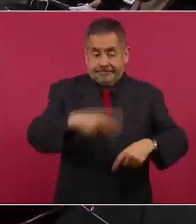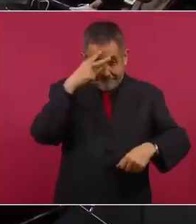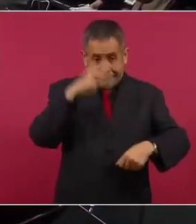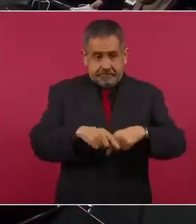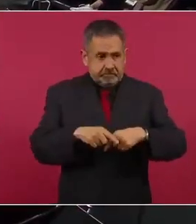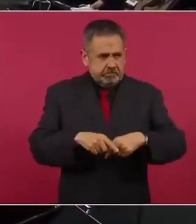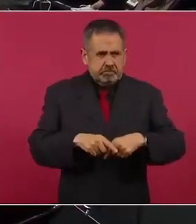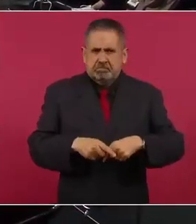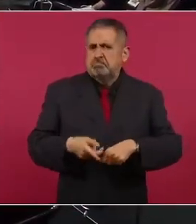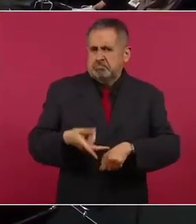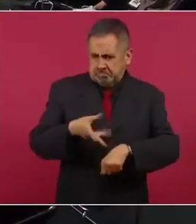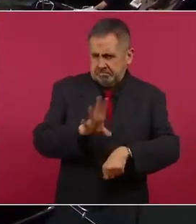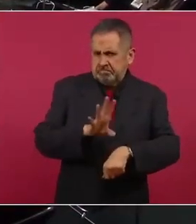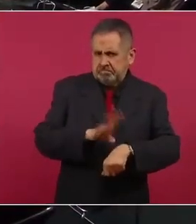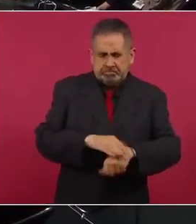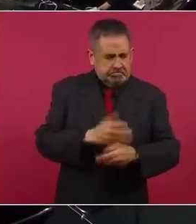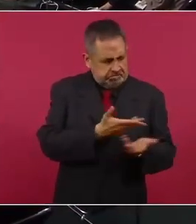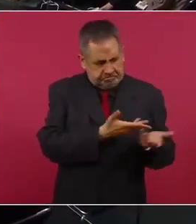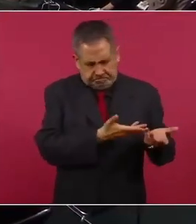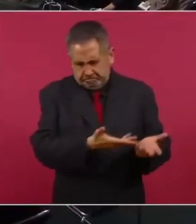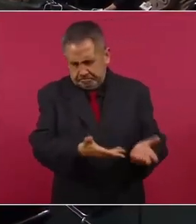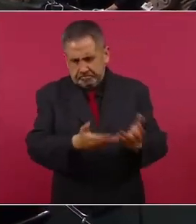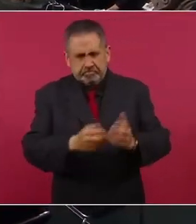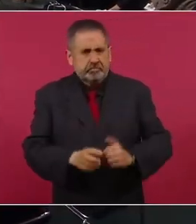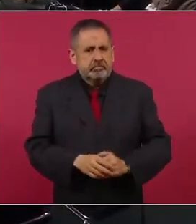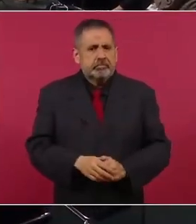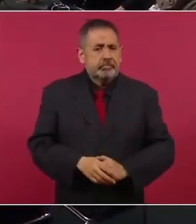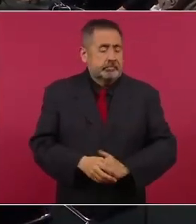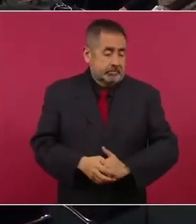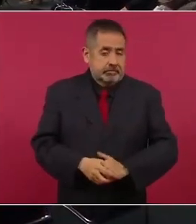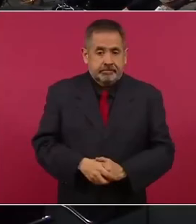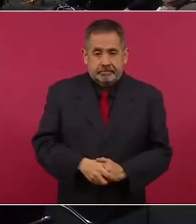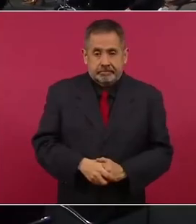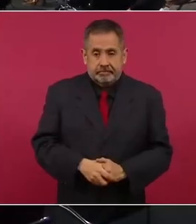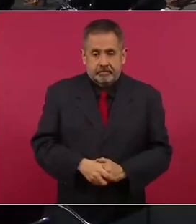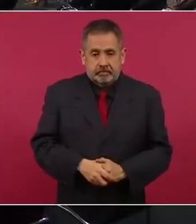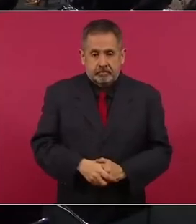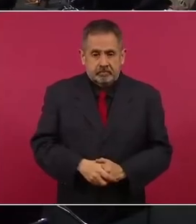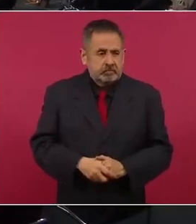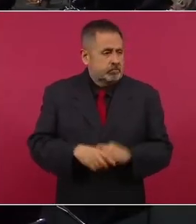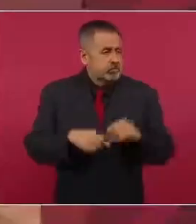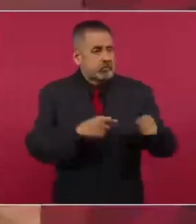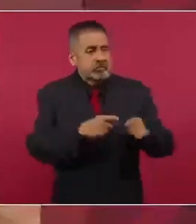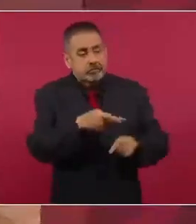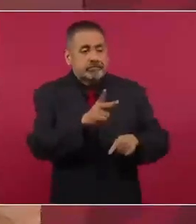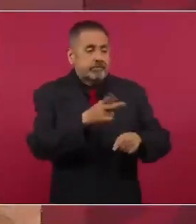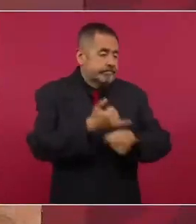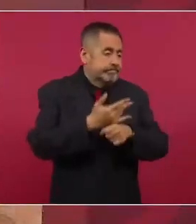sin ningún obstáculo,